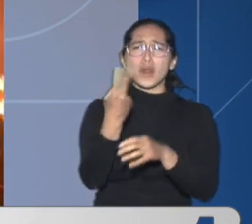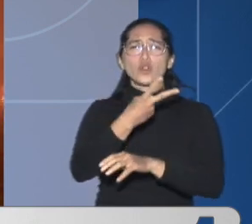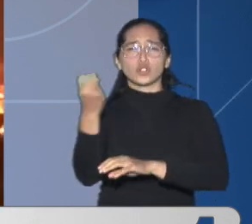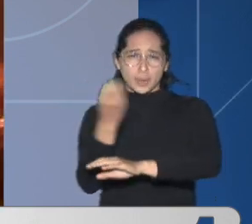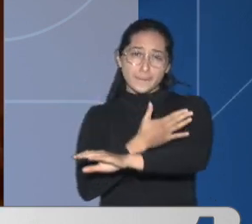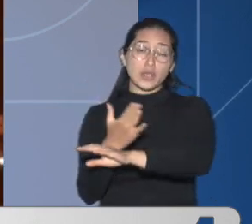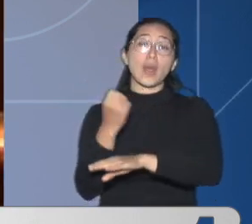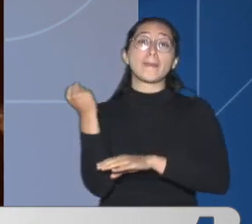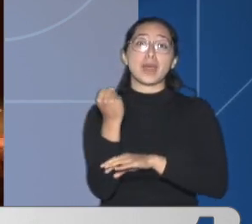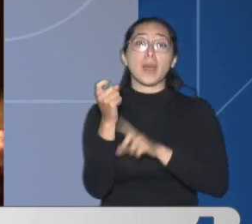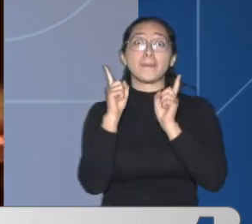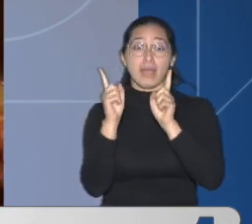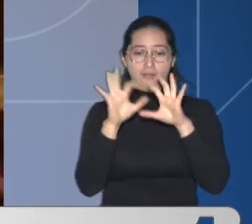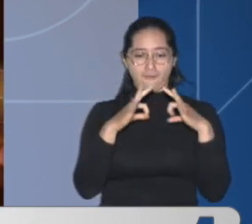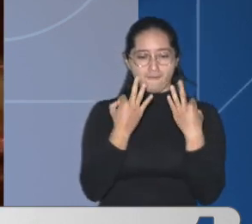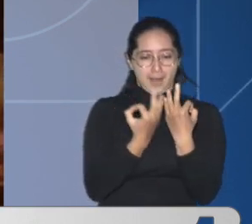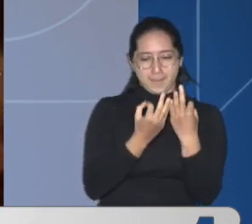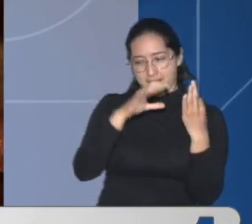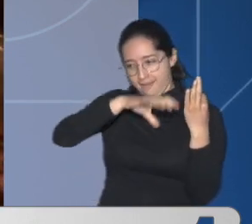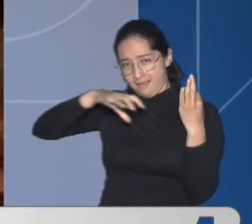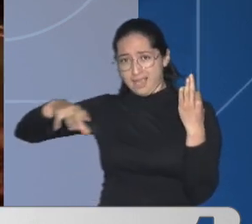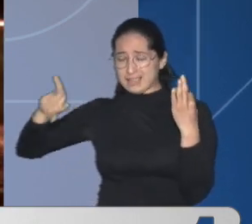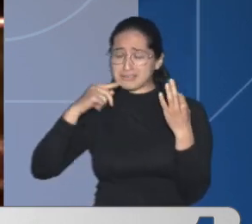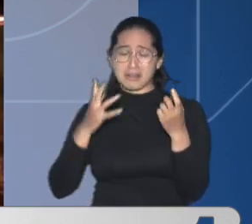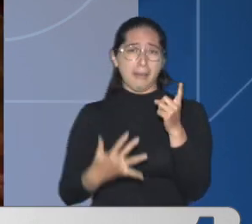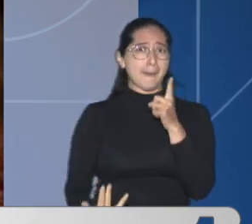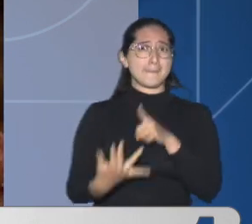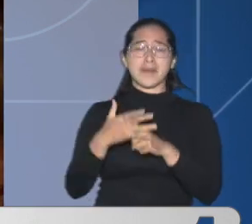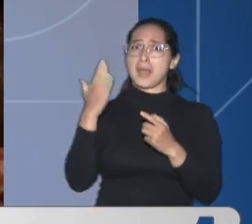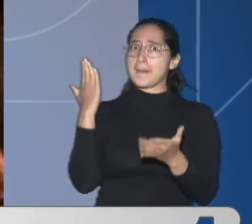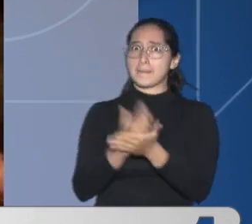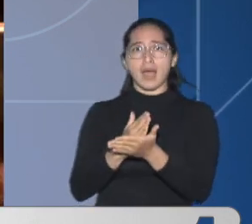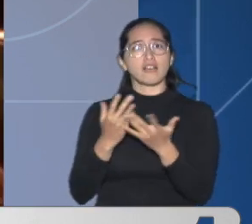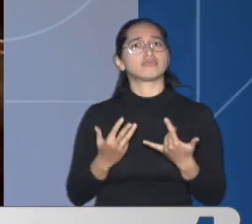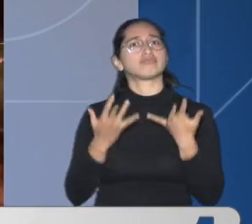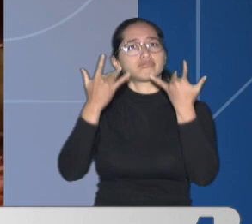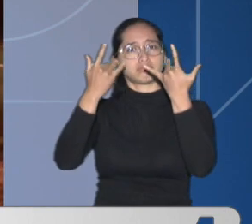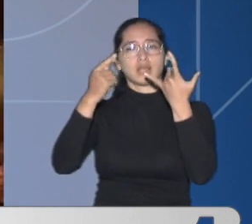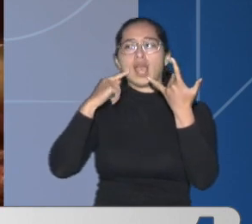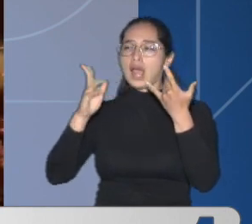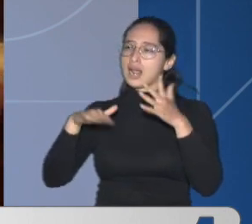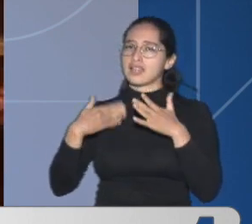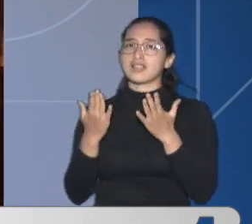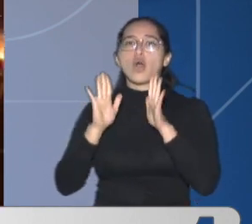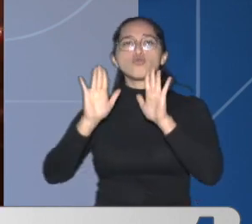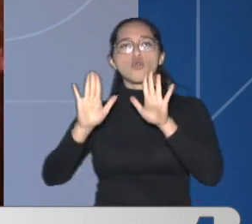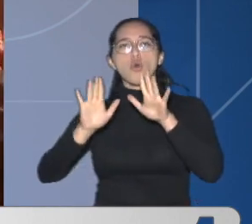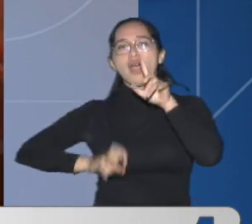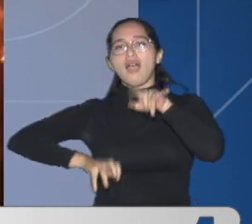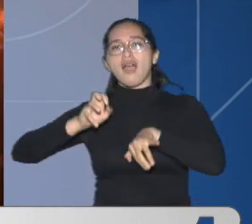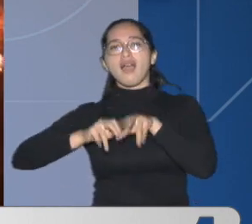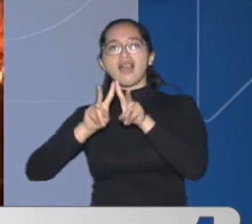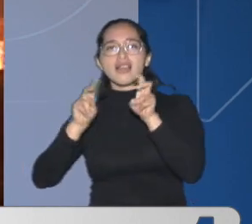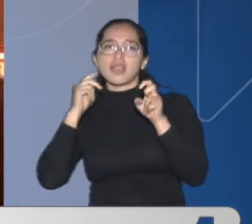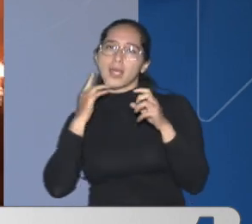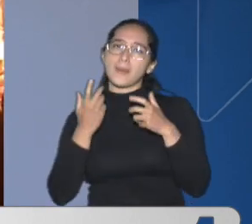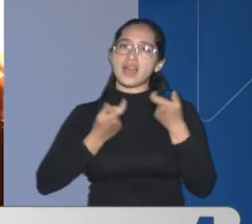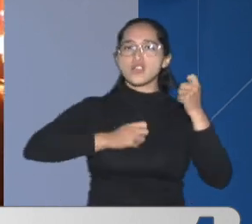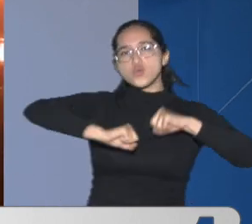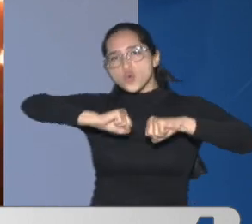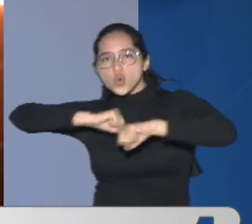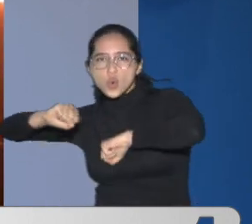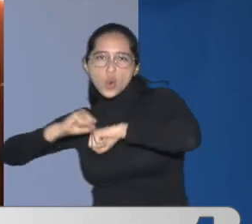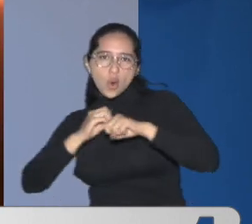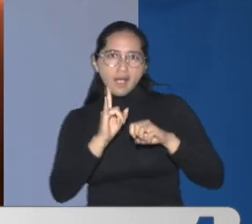Afectadas Recibieron atención Por parte De la Oficina De Gestión Del Riesgo Ahora piden ayudas Al Estado